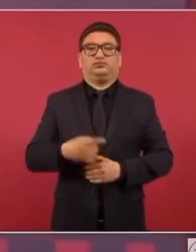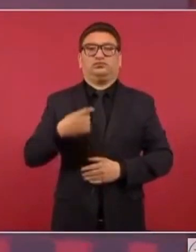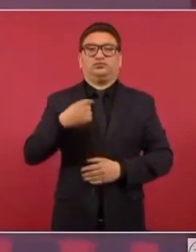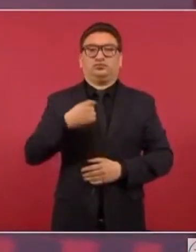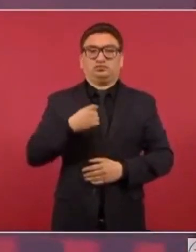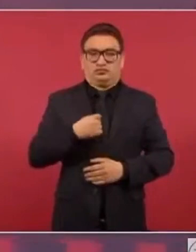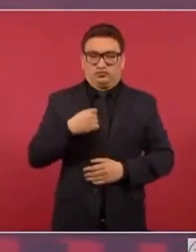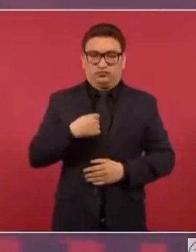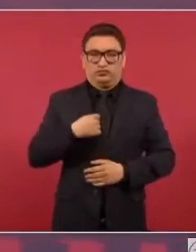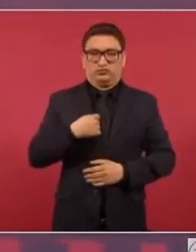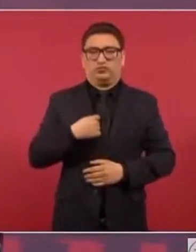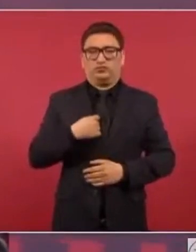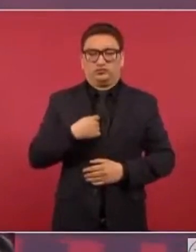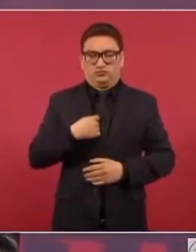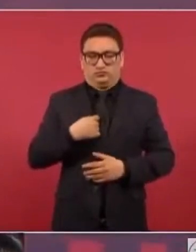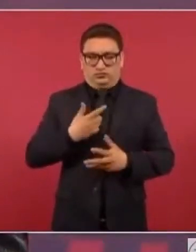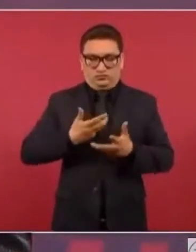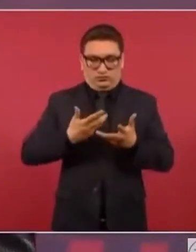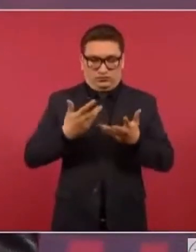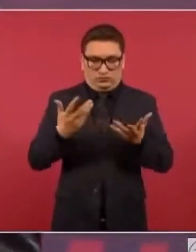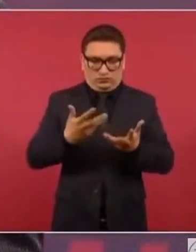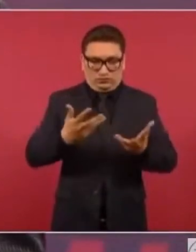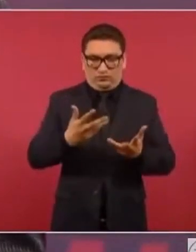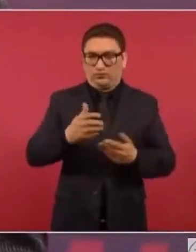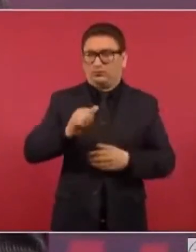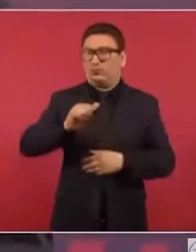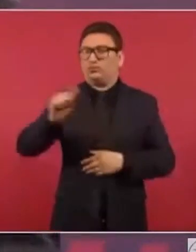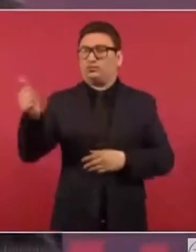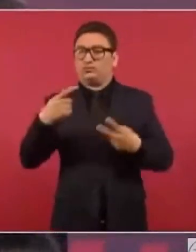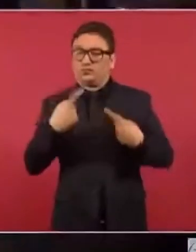fuente de ingresos para muchos